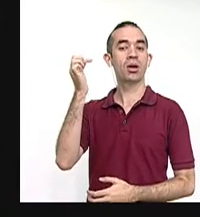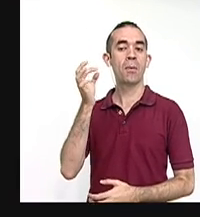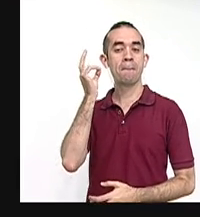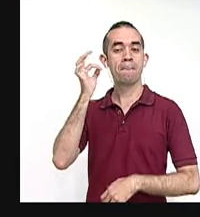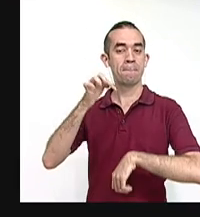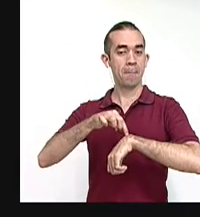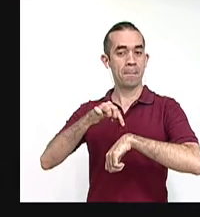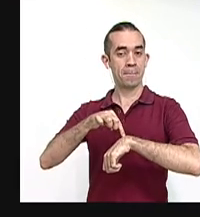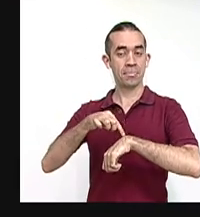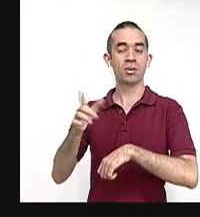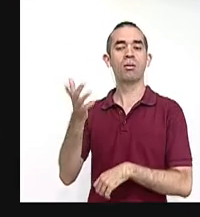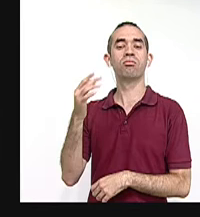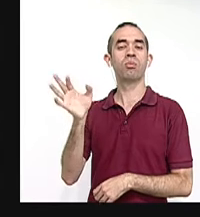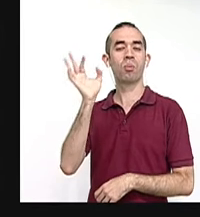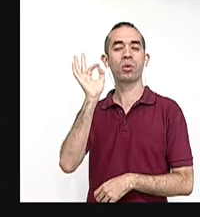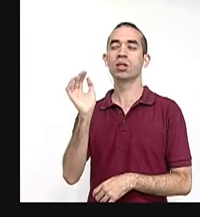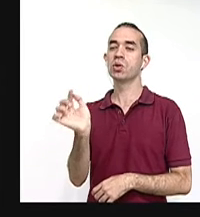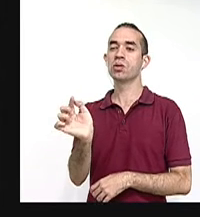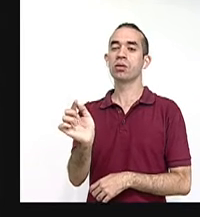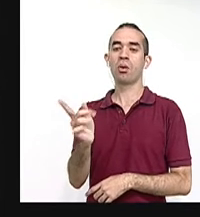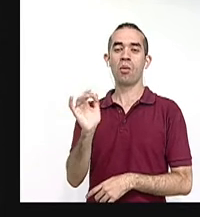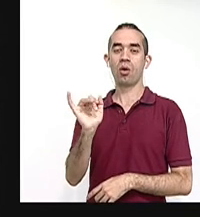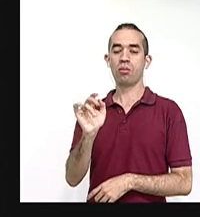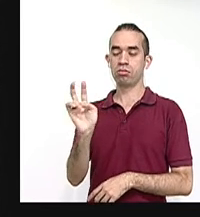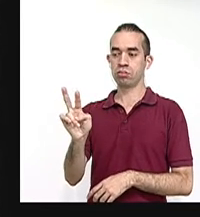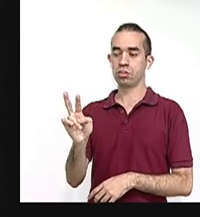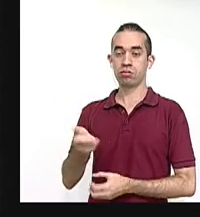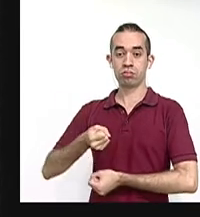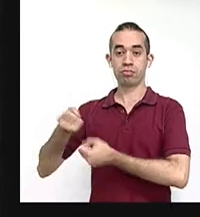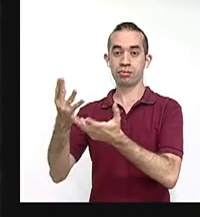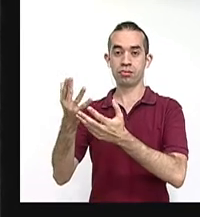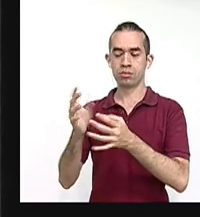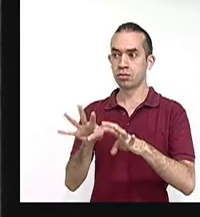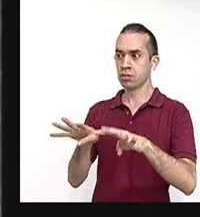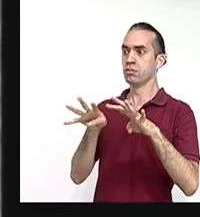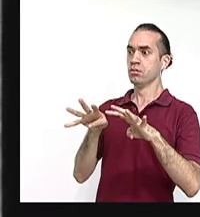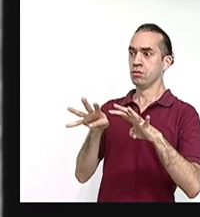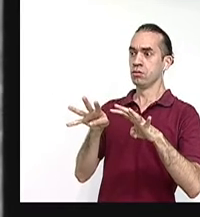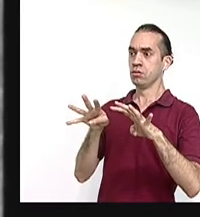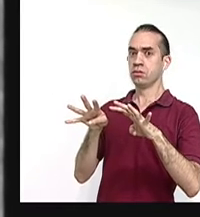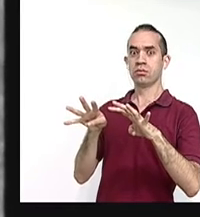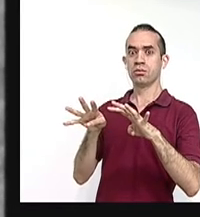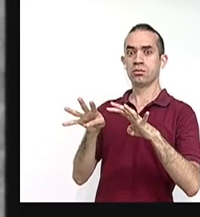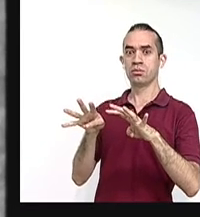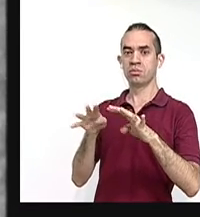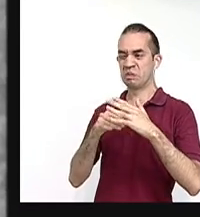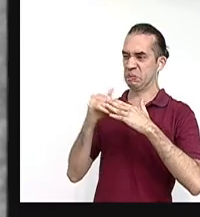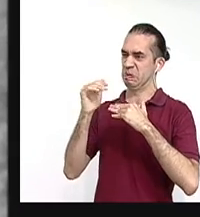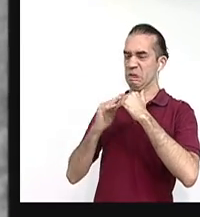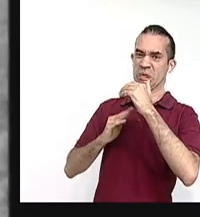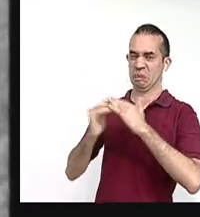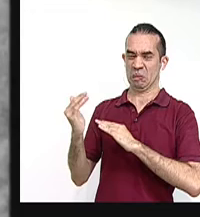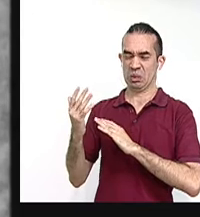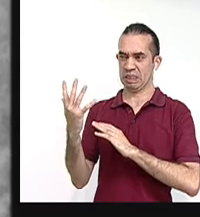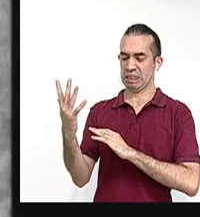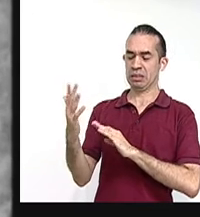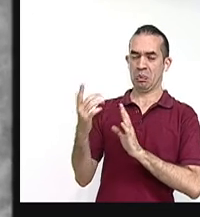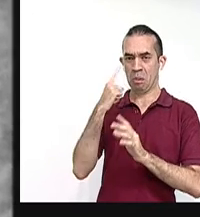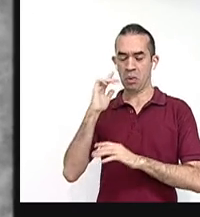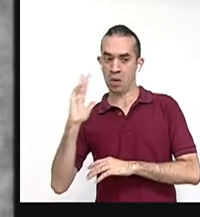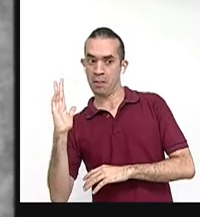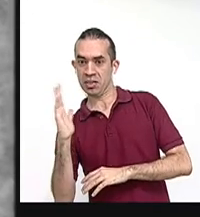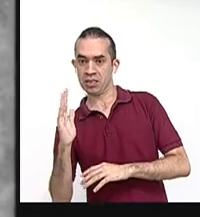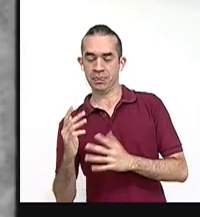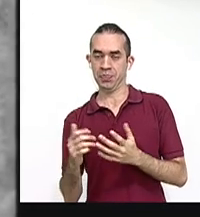resultaba no solo amenazadora, sino realmente incómoda. Y